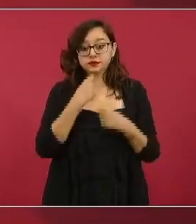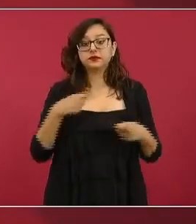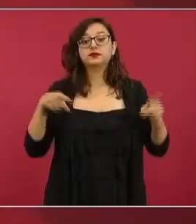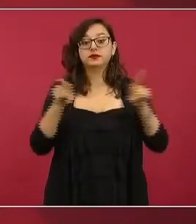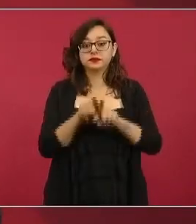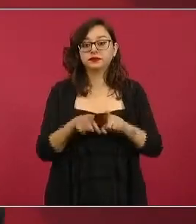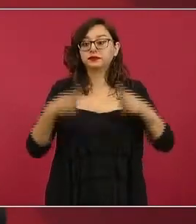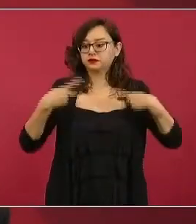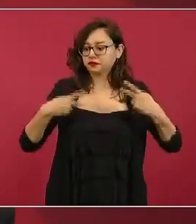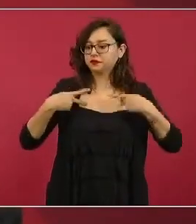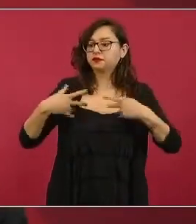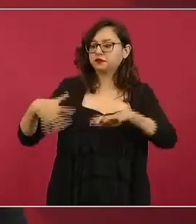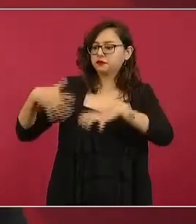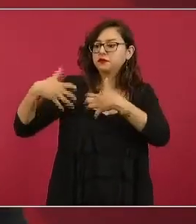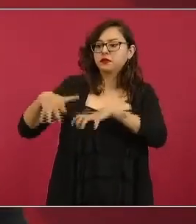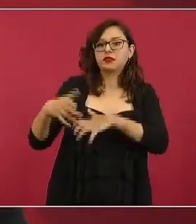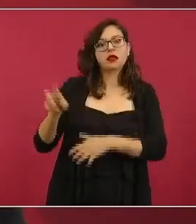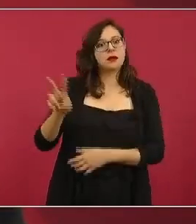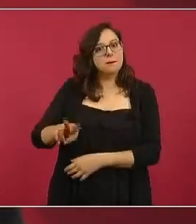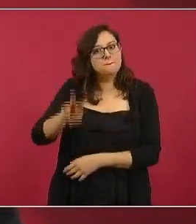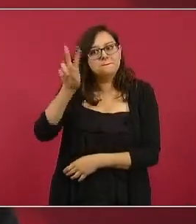pertenecen a movimientos